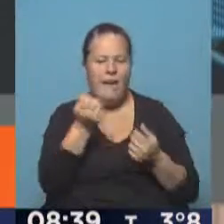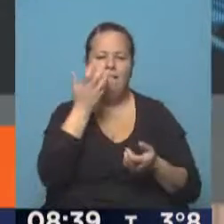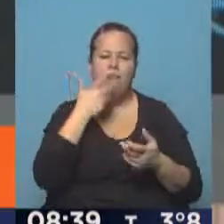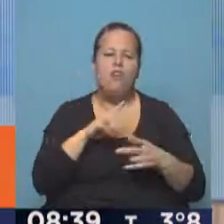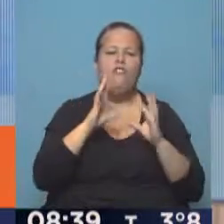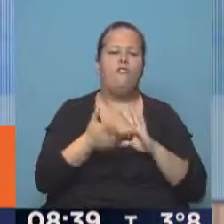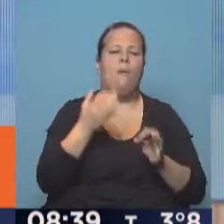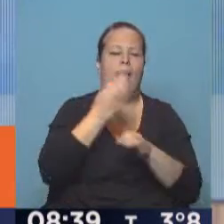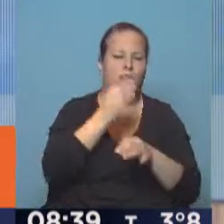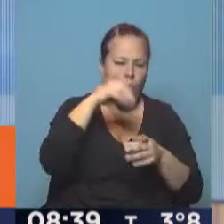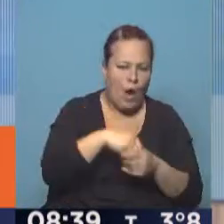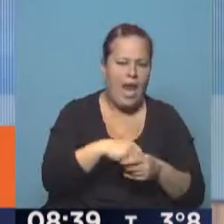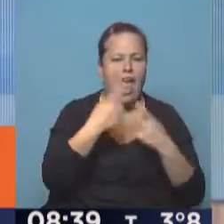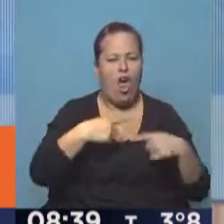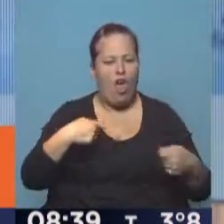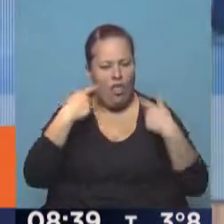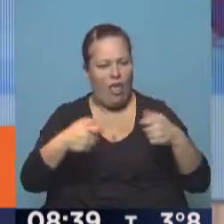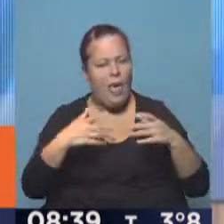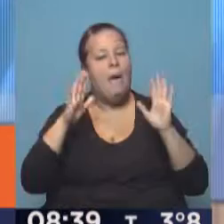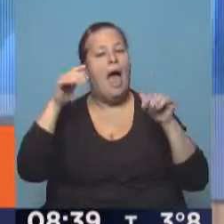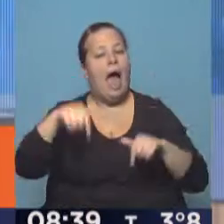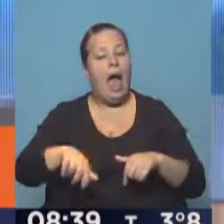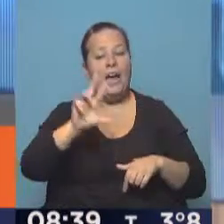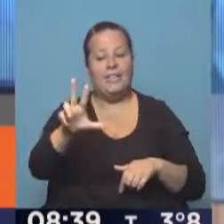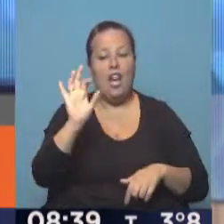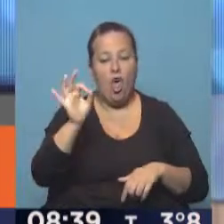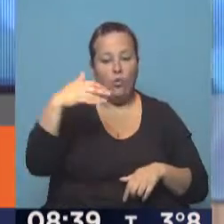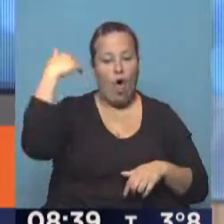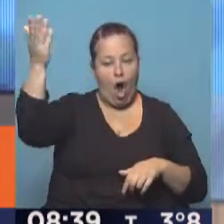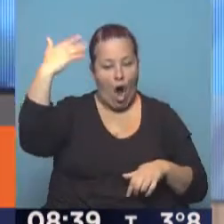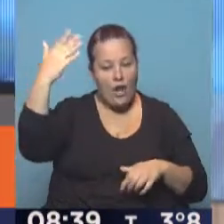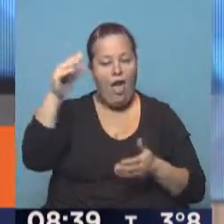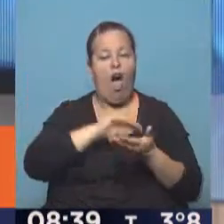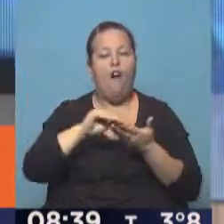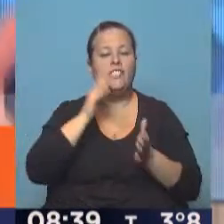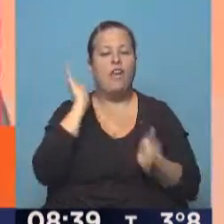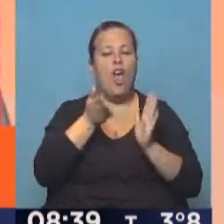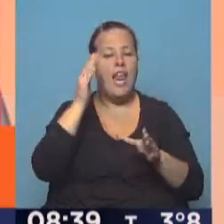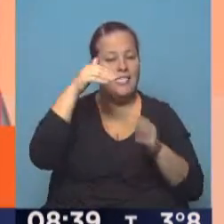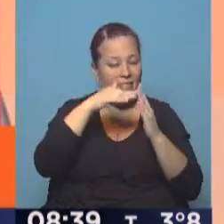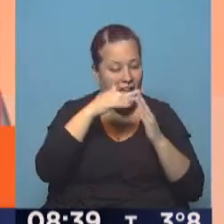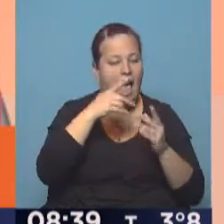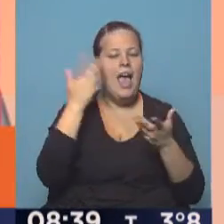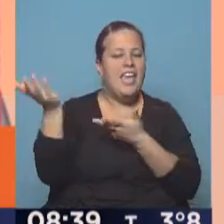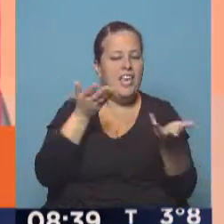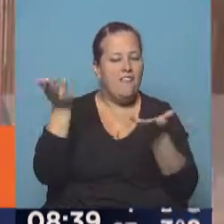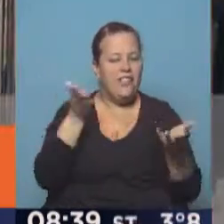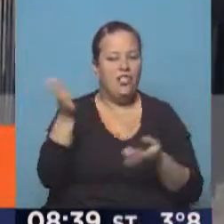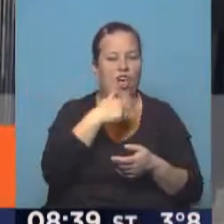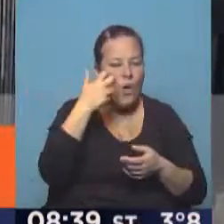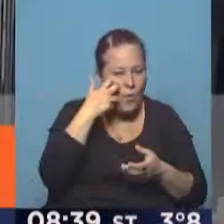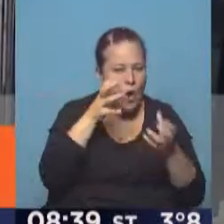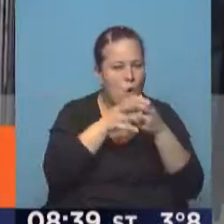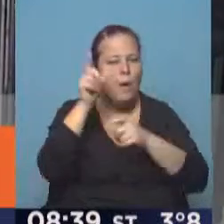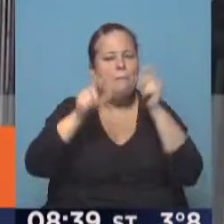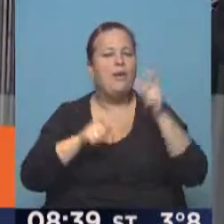de manera escolar, través de material. Pero ahora vamos a hacer el 3 de octubre una jornada con la Oficina de Violencia Doméstica, invitando a todas las áreas de tercera edad y a